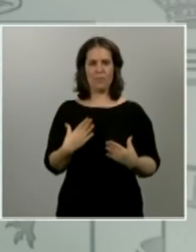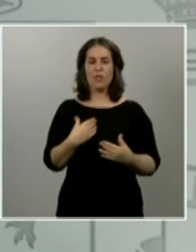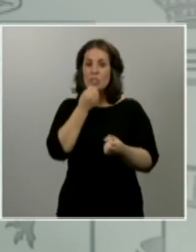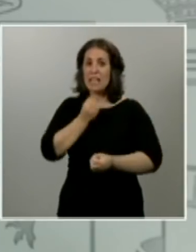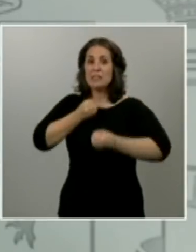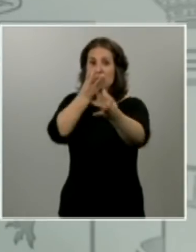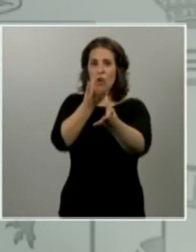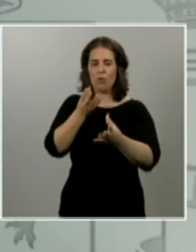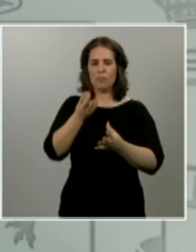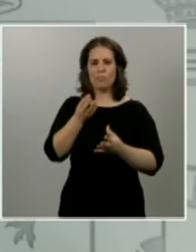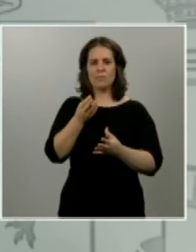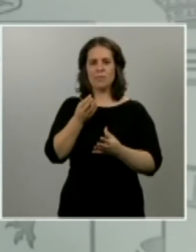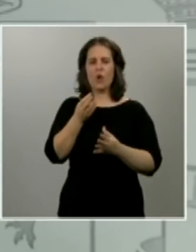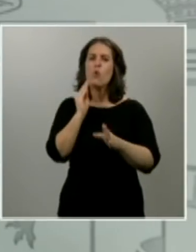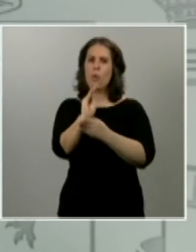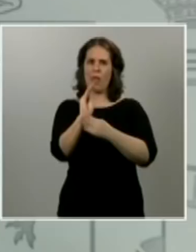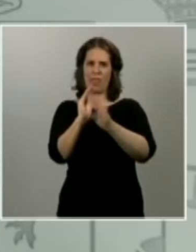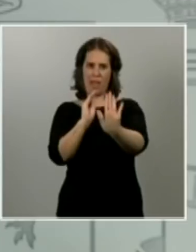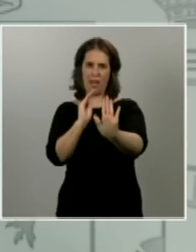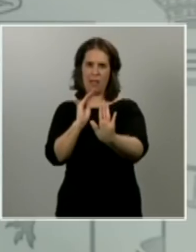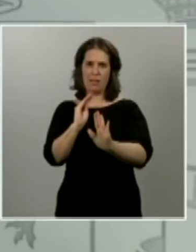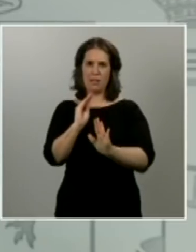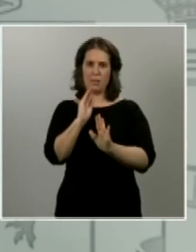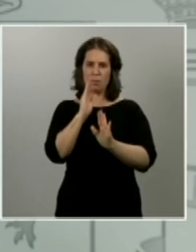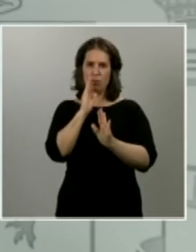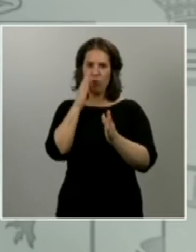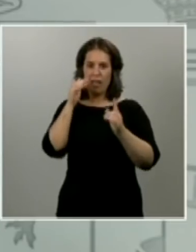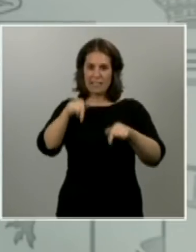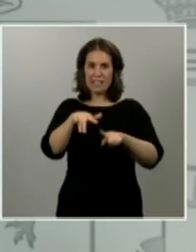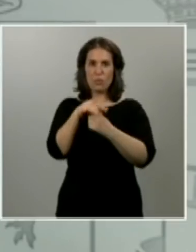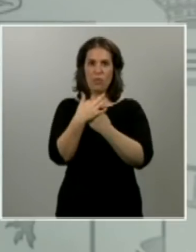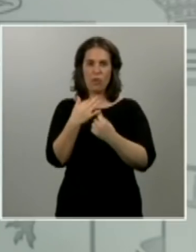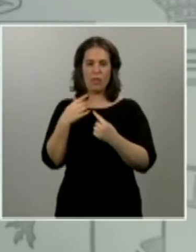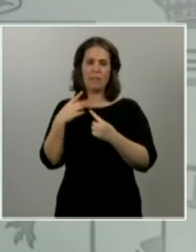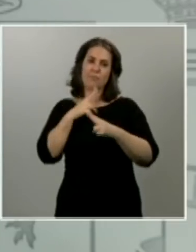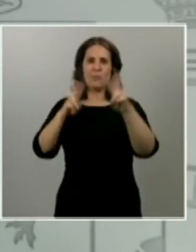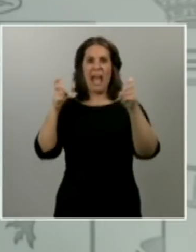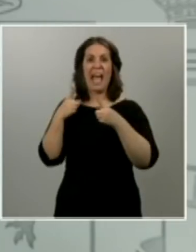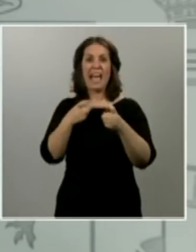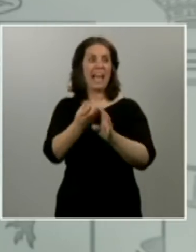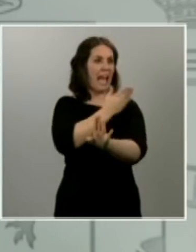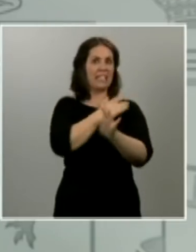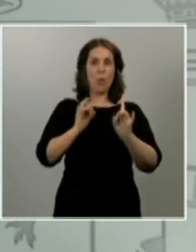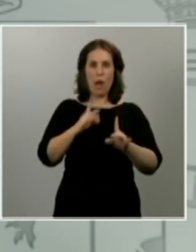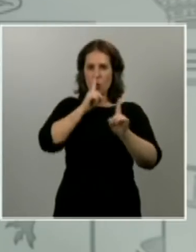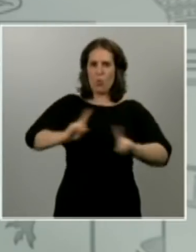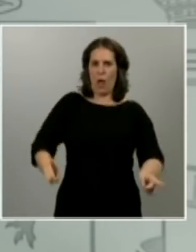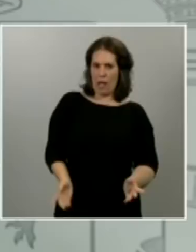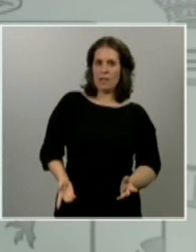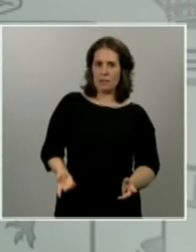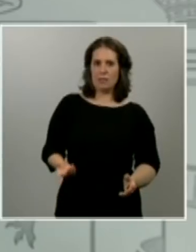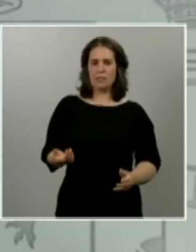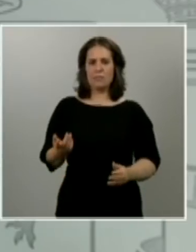la prudencia exigible en medio de una guerra nunca antes librada. Todos nosotros, y nosotras, como el resto de